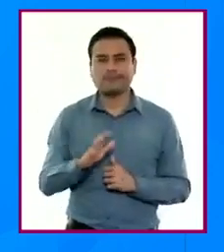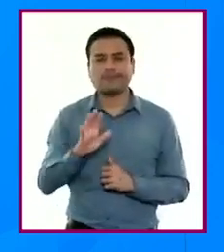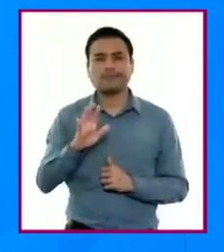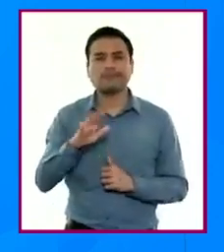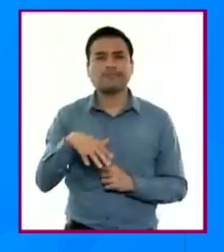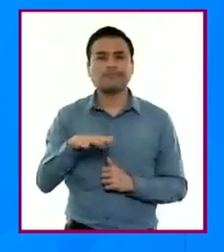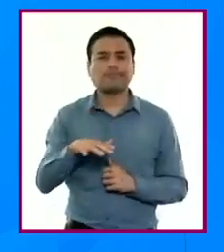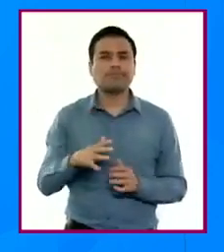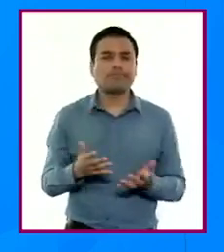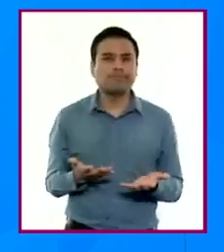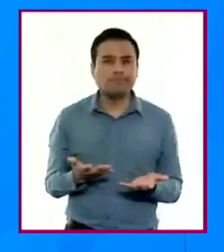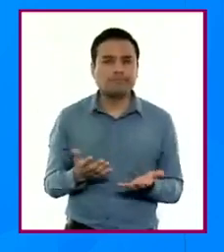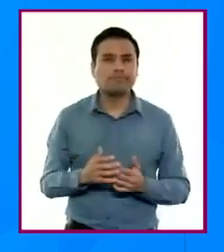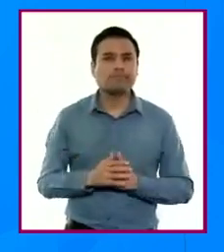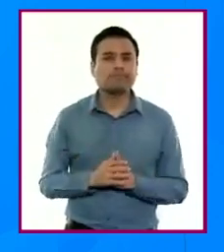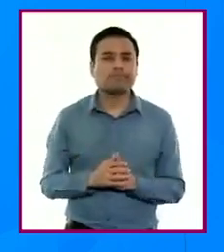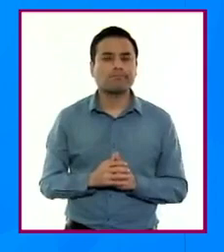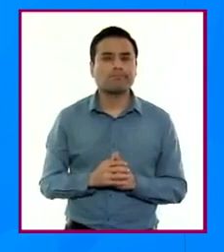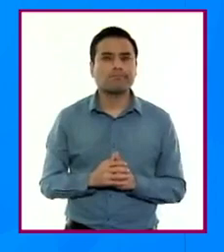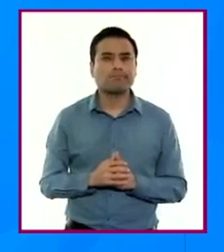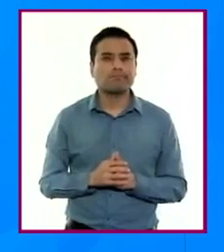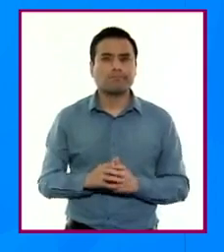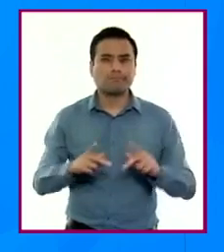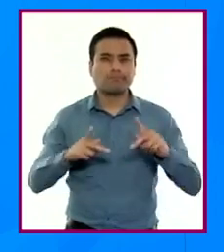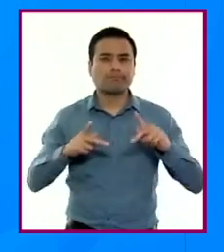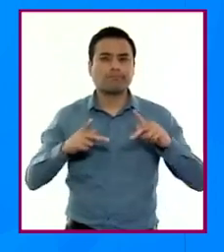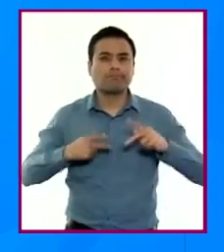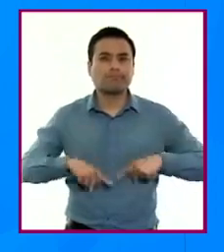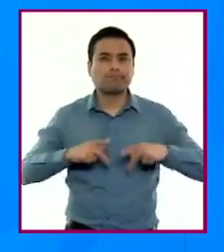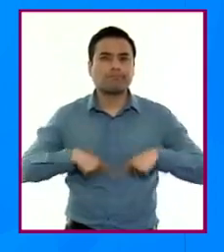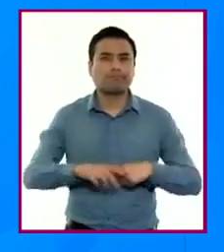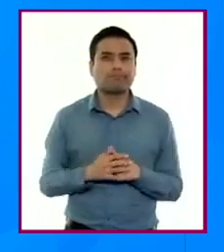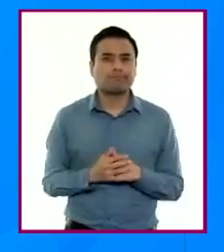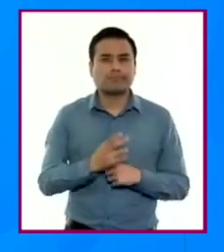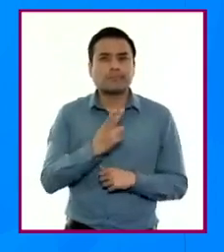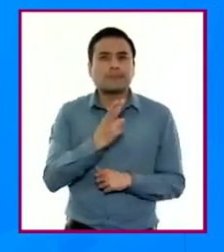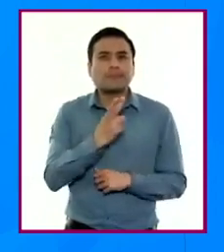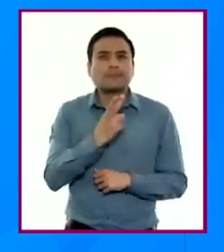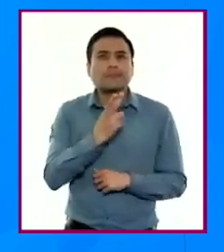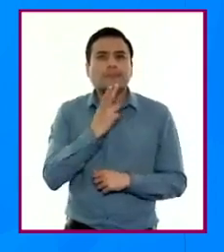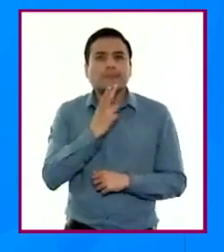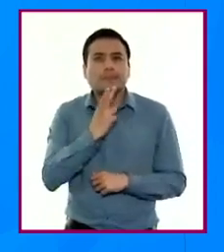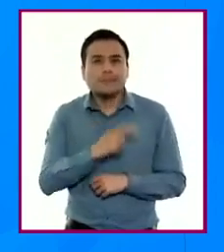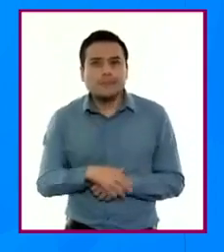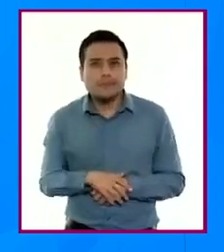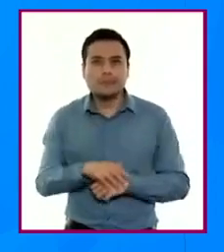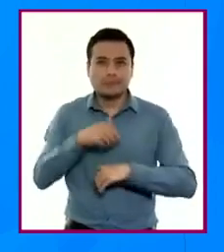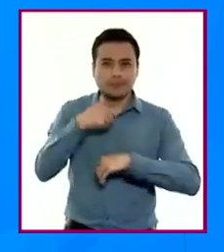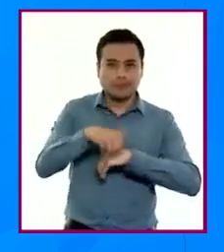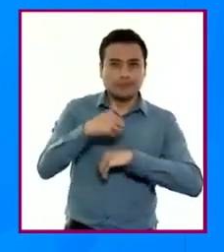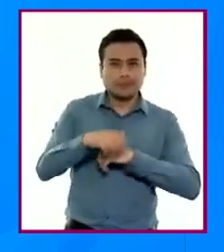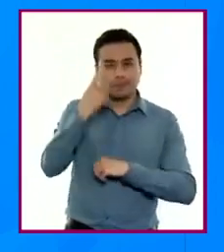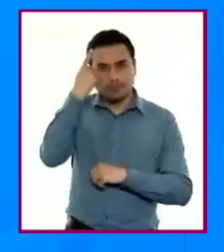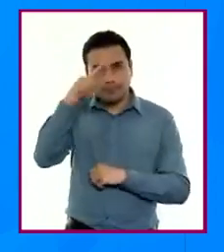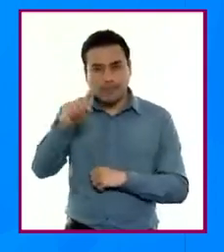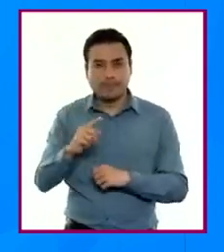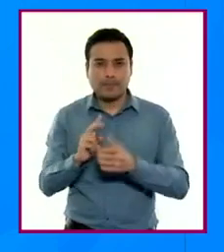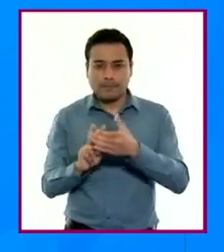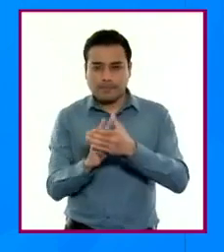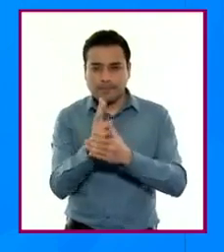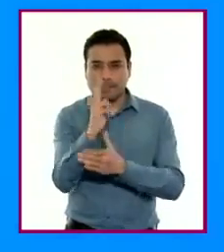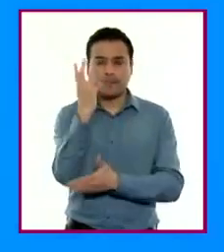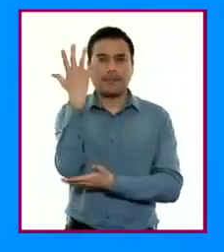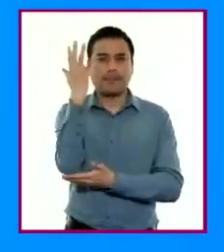¿qué unidades convencionales y no convencionales se usan para establecer los periodos de regeneración de los árboles?